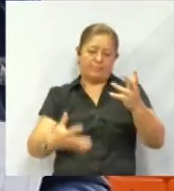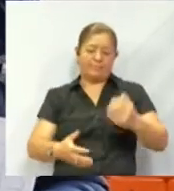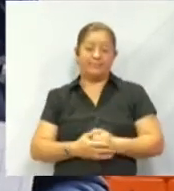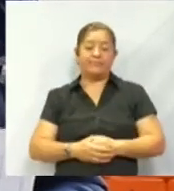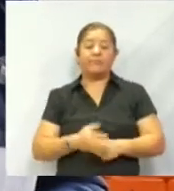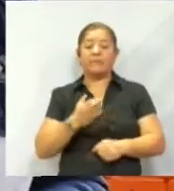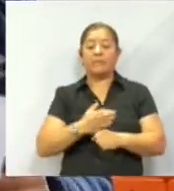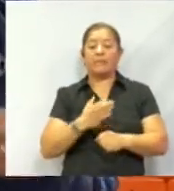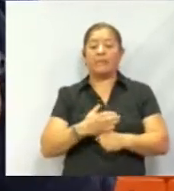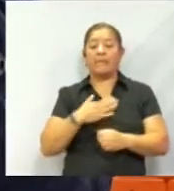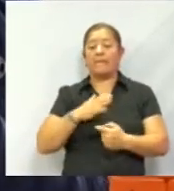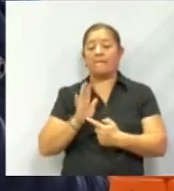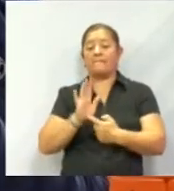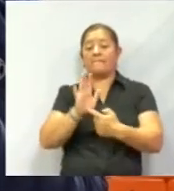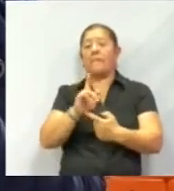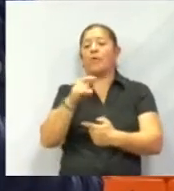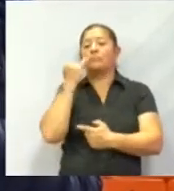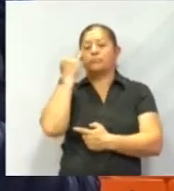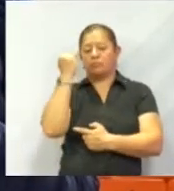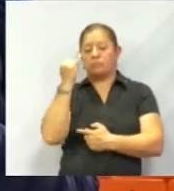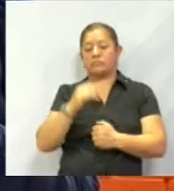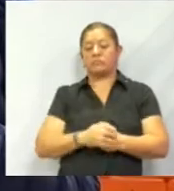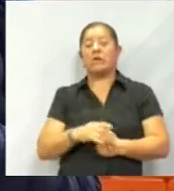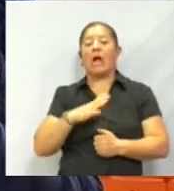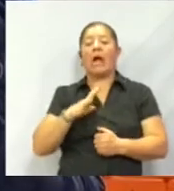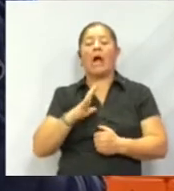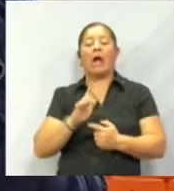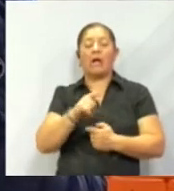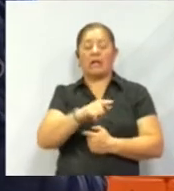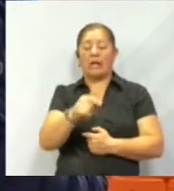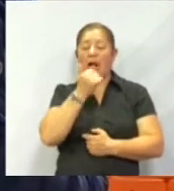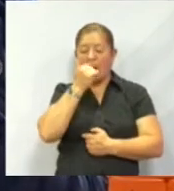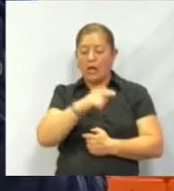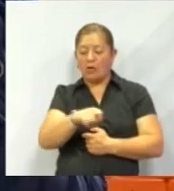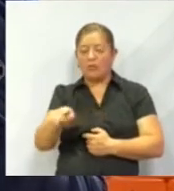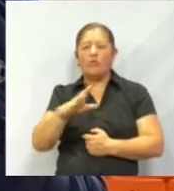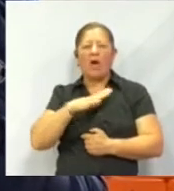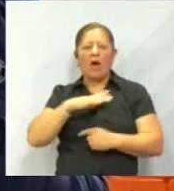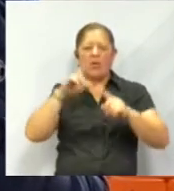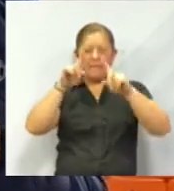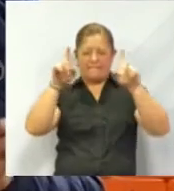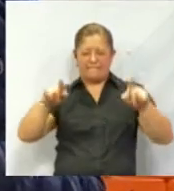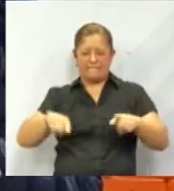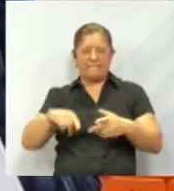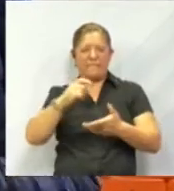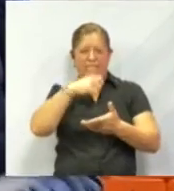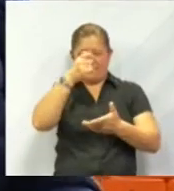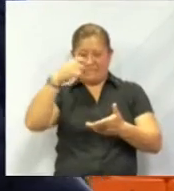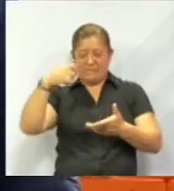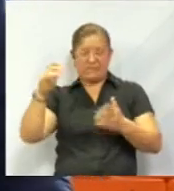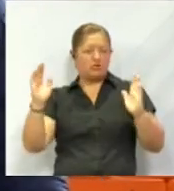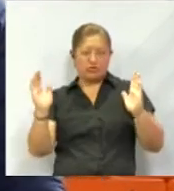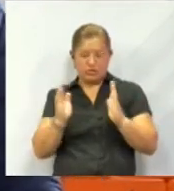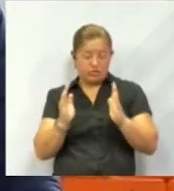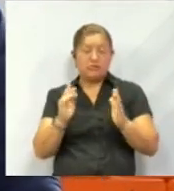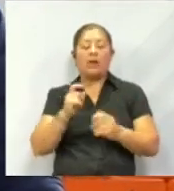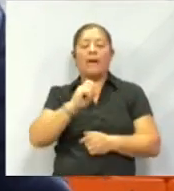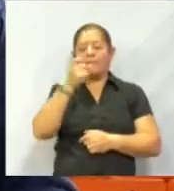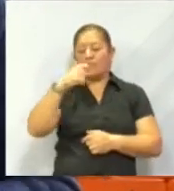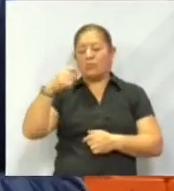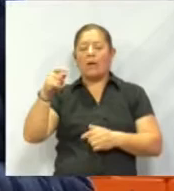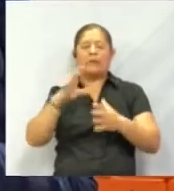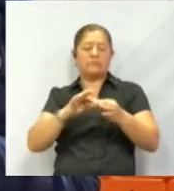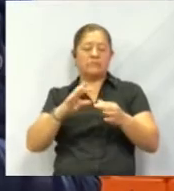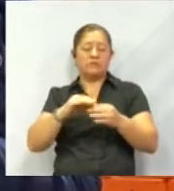estrategia de trabajo. Se entregará al alumno un pizarrón didáctico pequeño que pueda manipular fácilmente y plumones explicando que